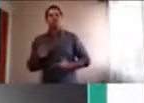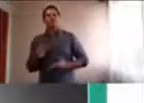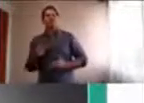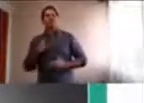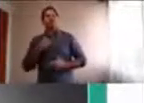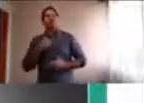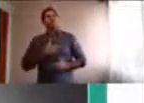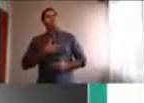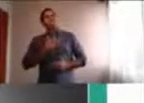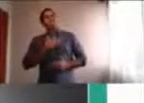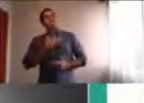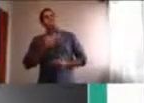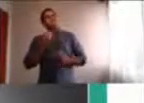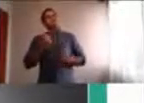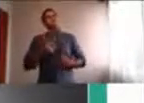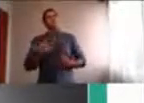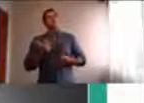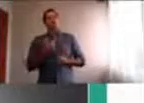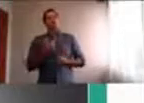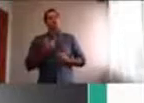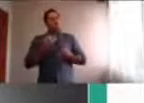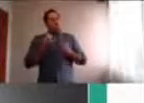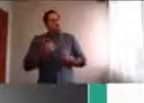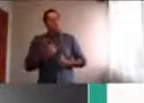controlarlo, manejarlo.